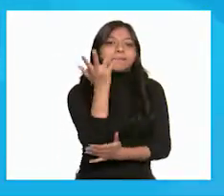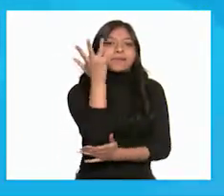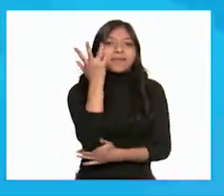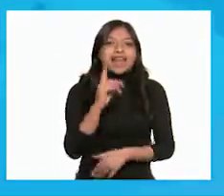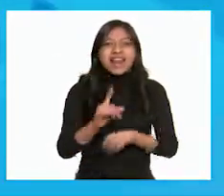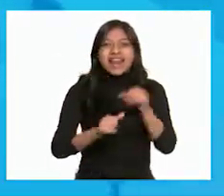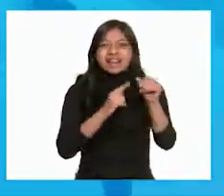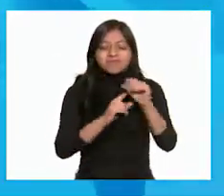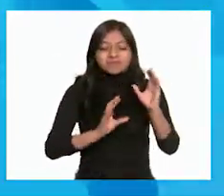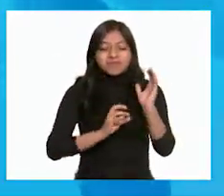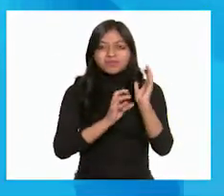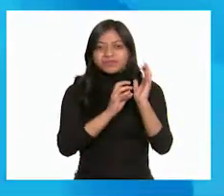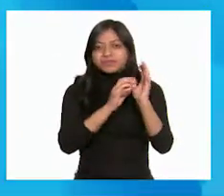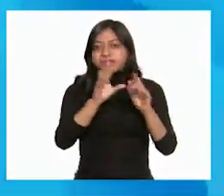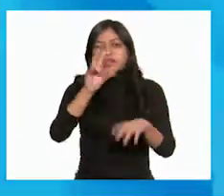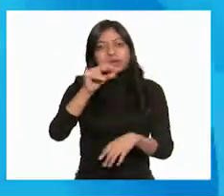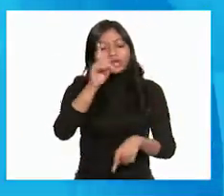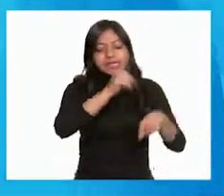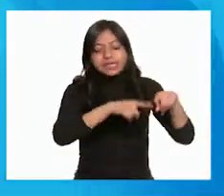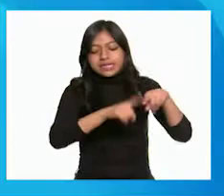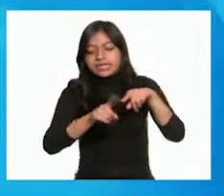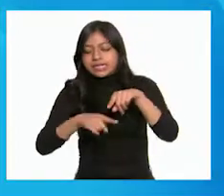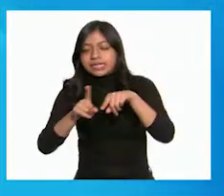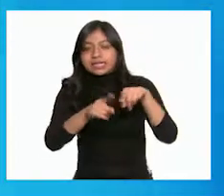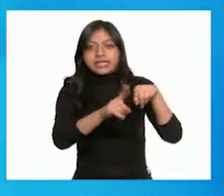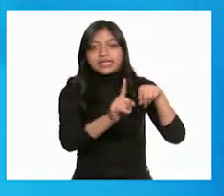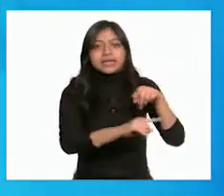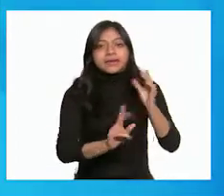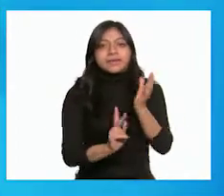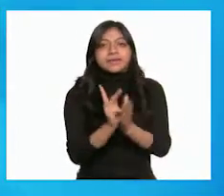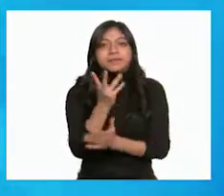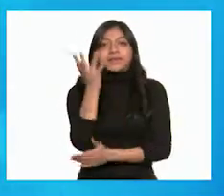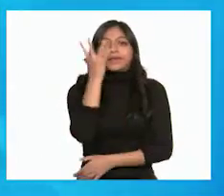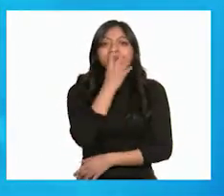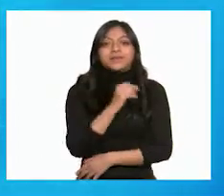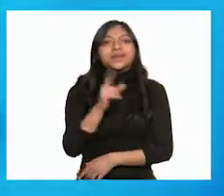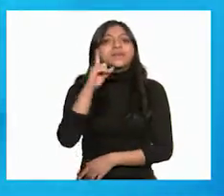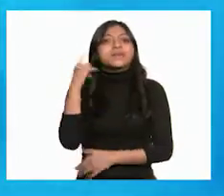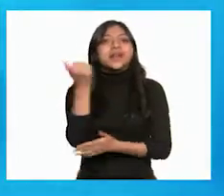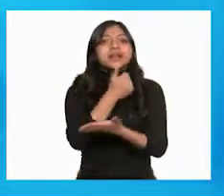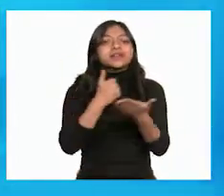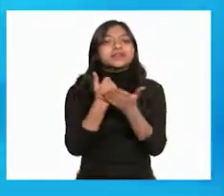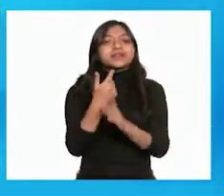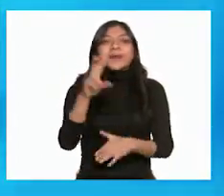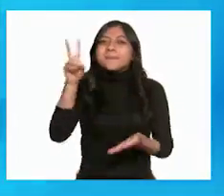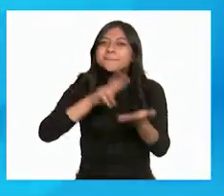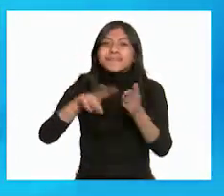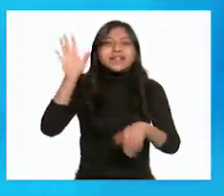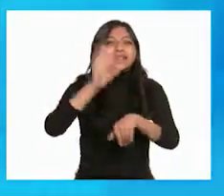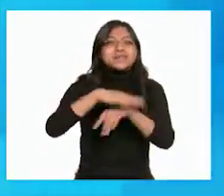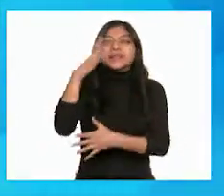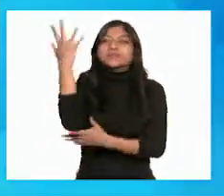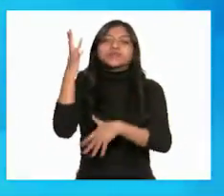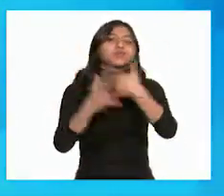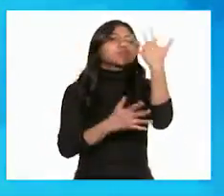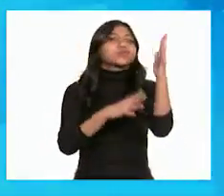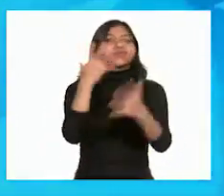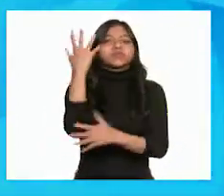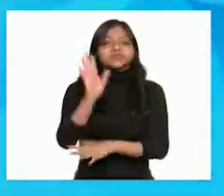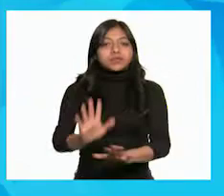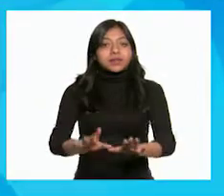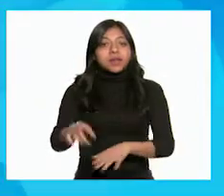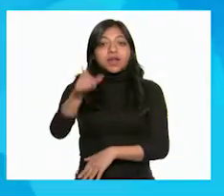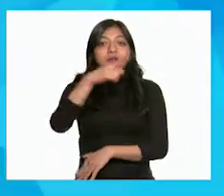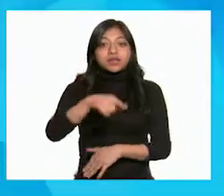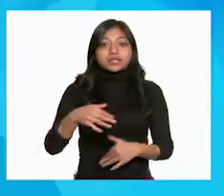tenga plagas y que crezca muy linda para que la ciudad la pongamos cada día mucho más hermosa. Hay que